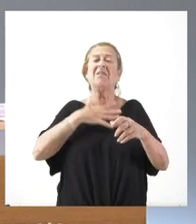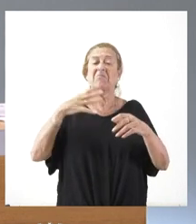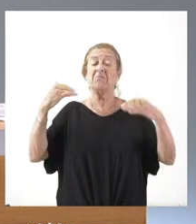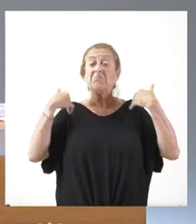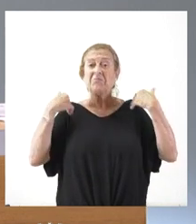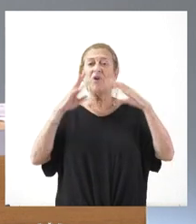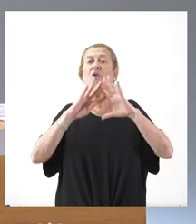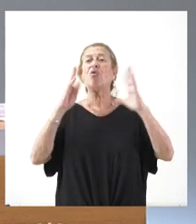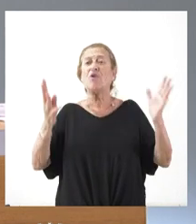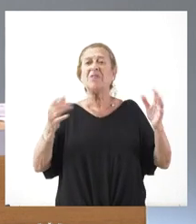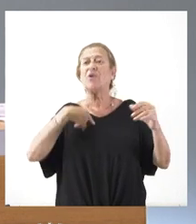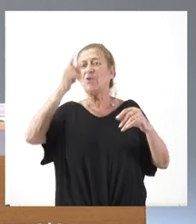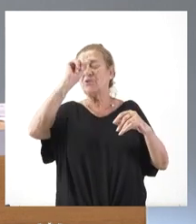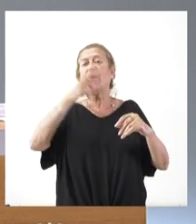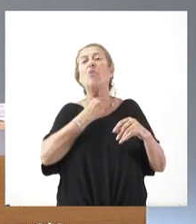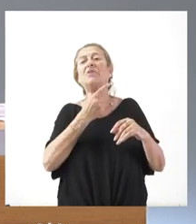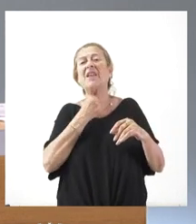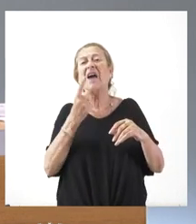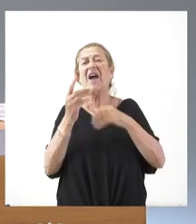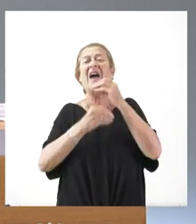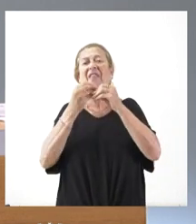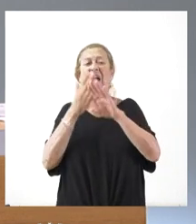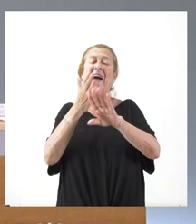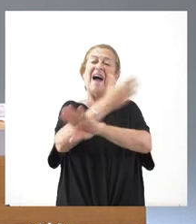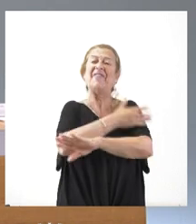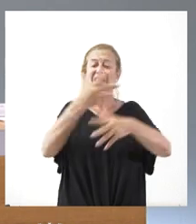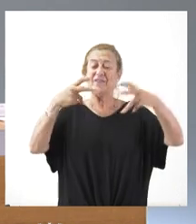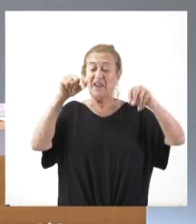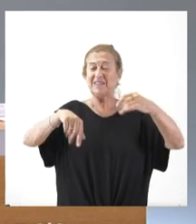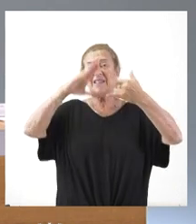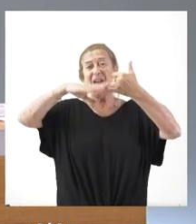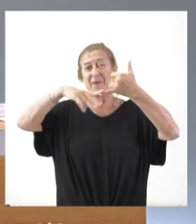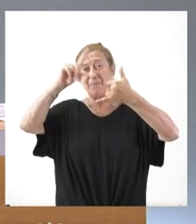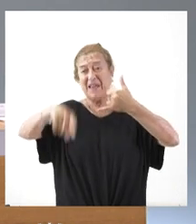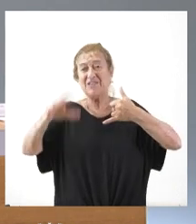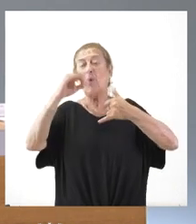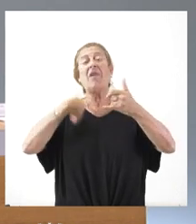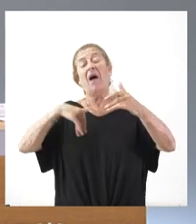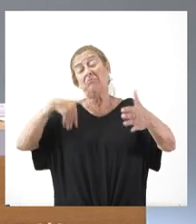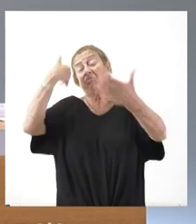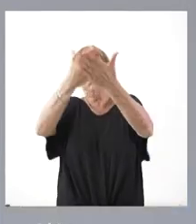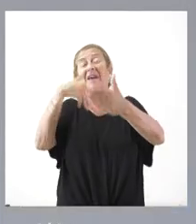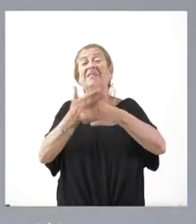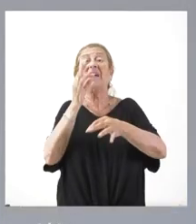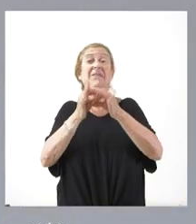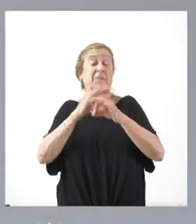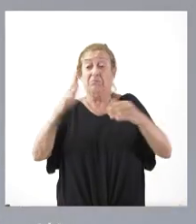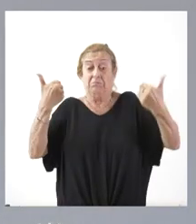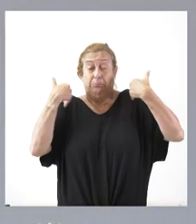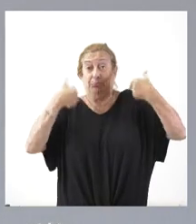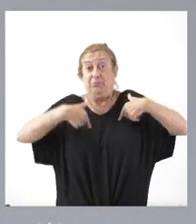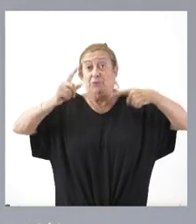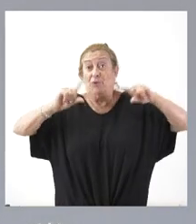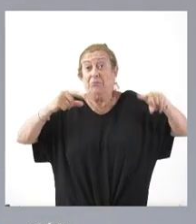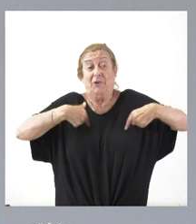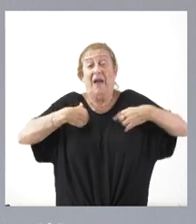pero no sé si les gustaría que se hiciera antes de que terminara este mes o ya en septiembre. Pues no, depende de nosotros. Estamos